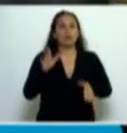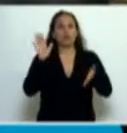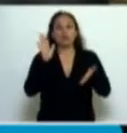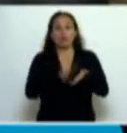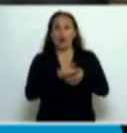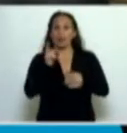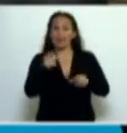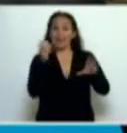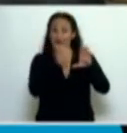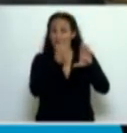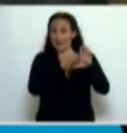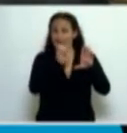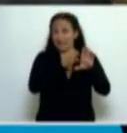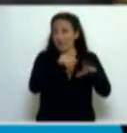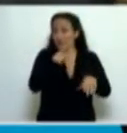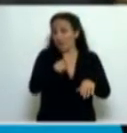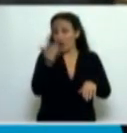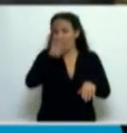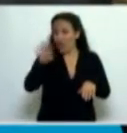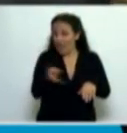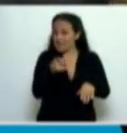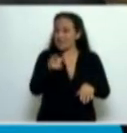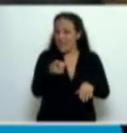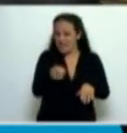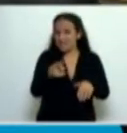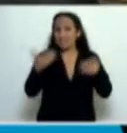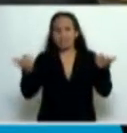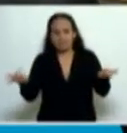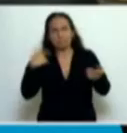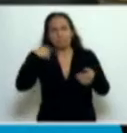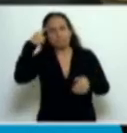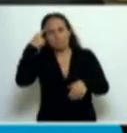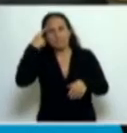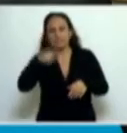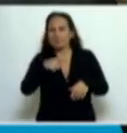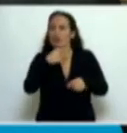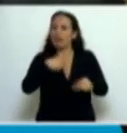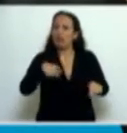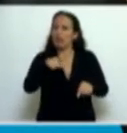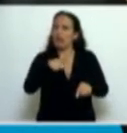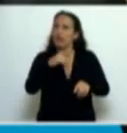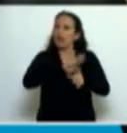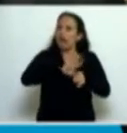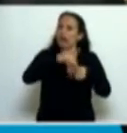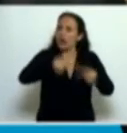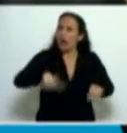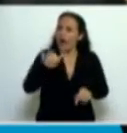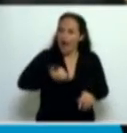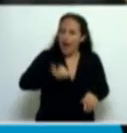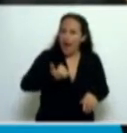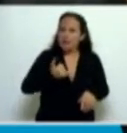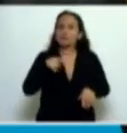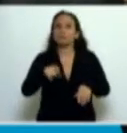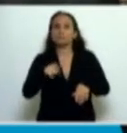fondos del ANSES. A mí me gustaría recordar que los actuales pasivos en algún momento y en un momento